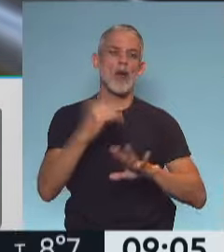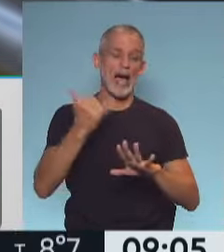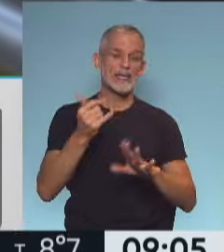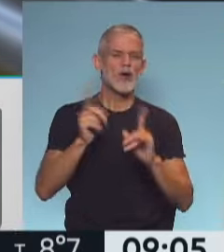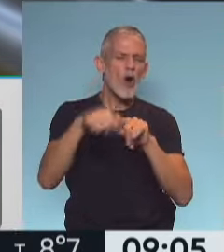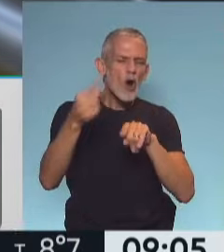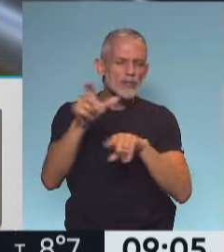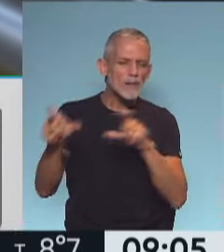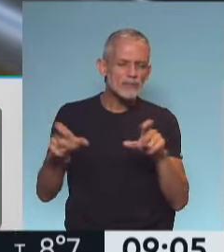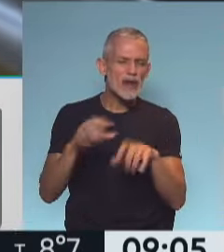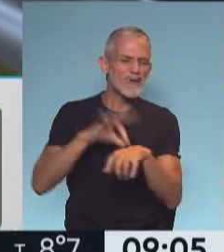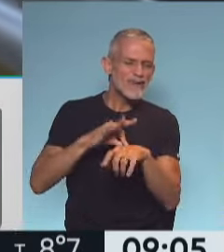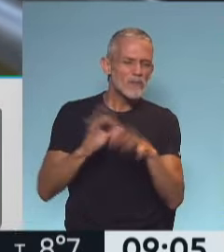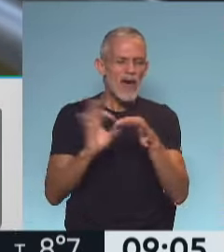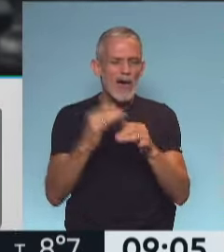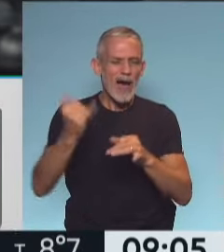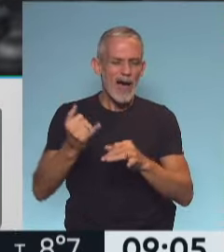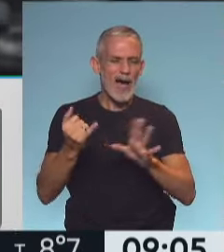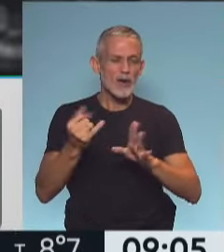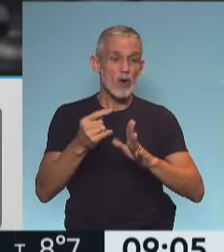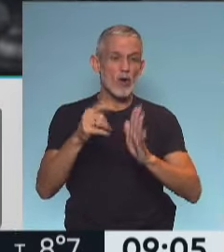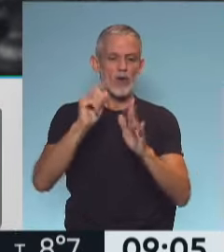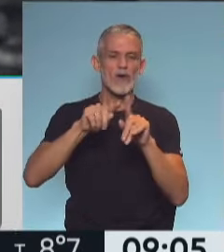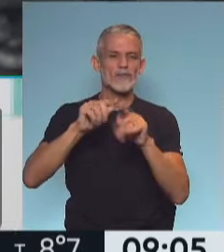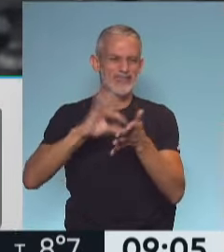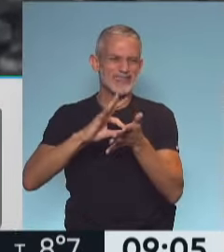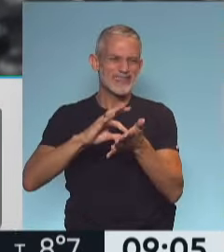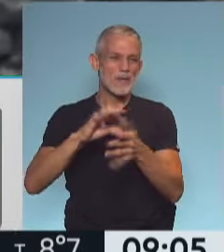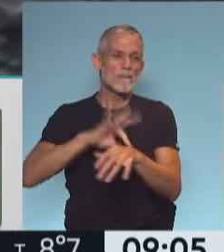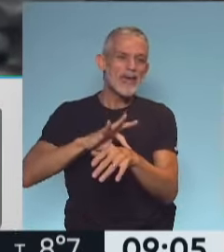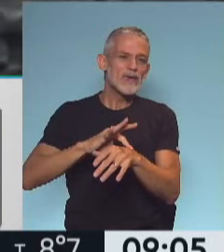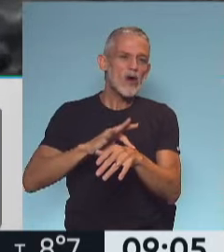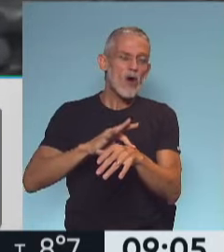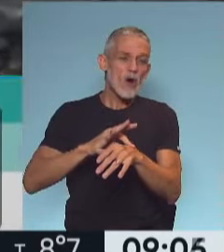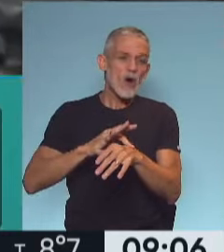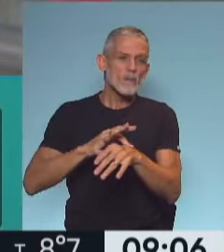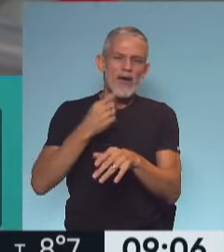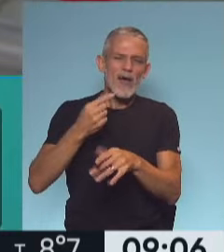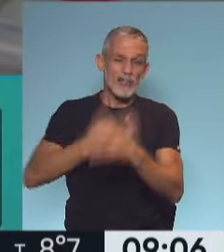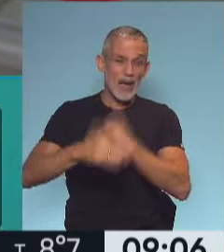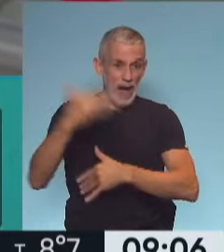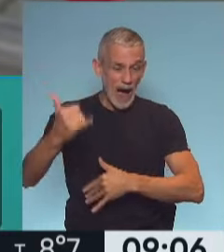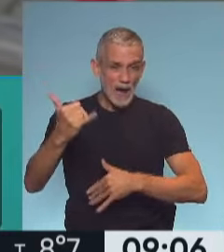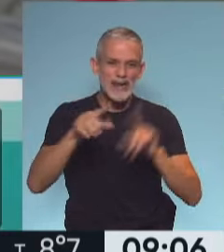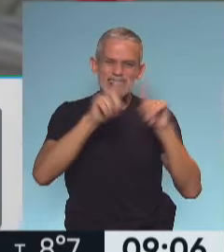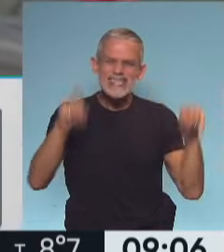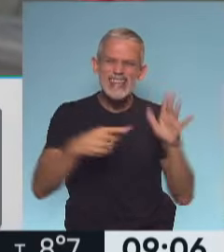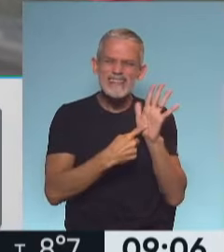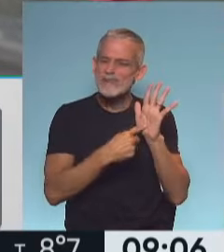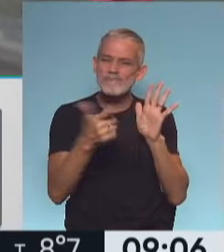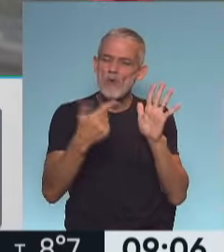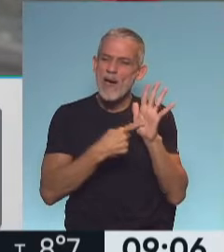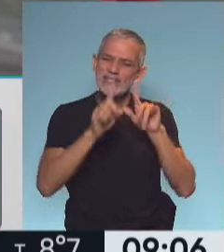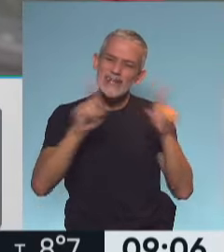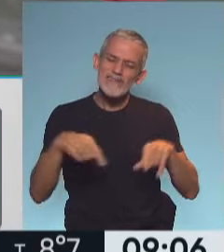enfermedad vinculante o que tienen un diagnóstico de discapacidad, no están registrados, no tienen ese certificado de